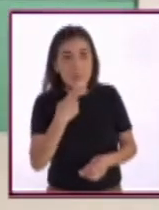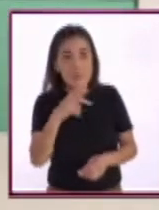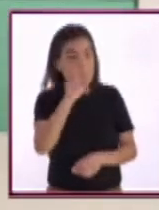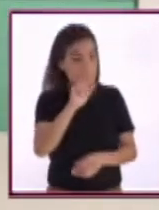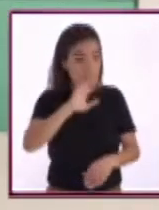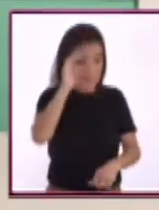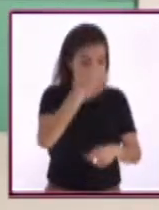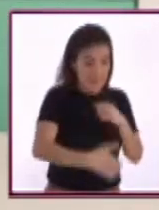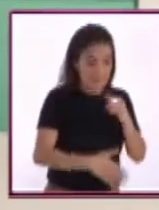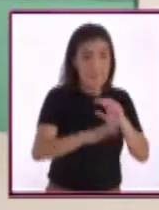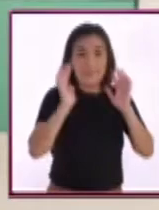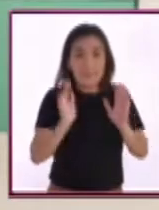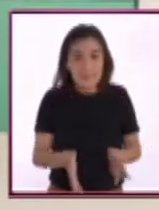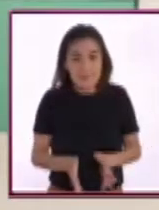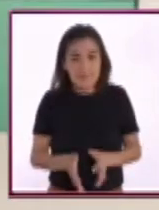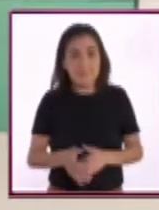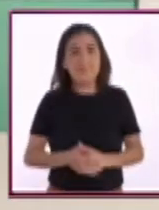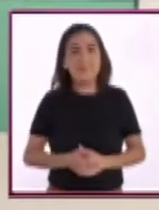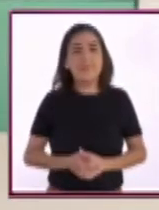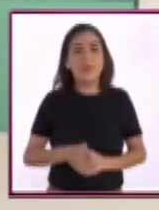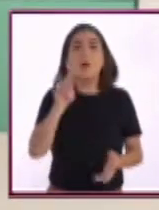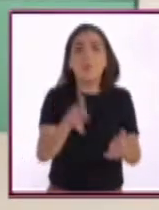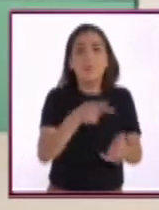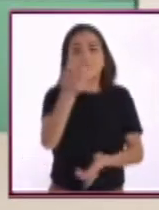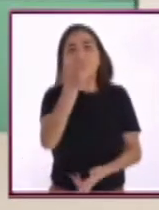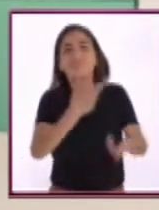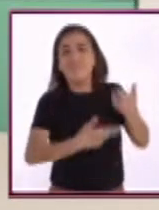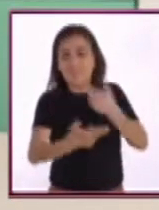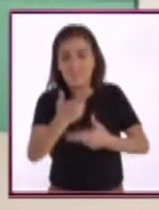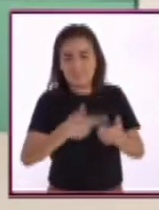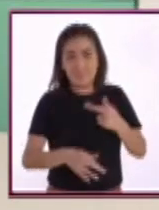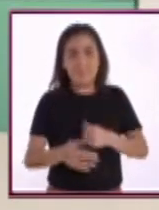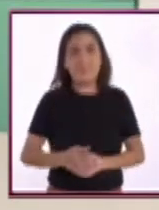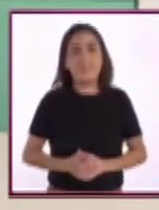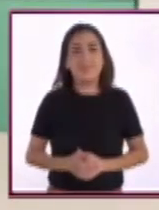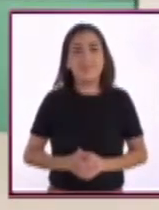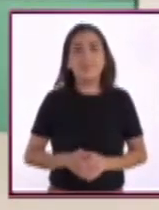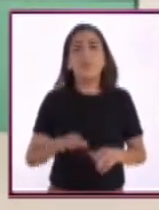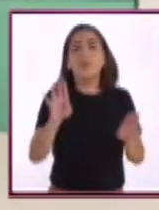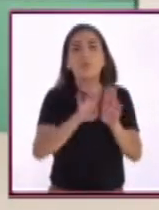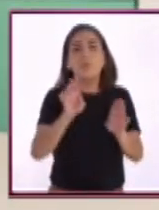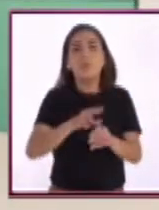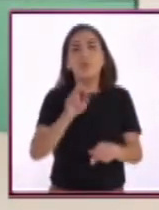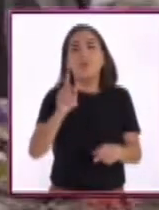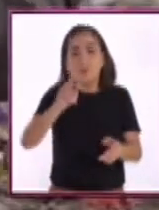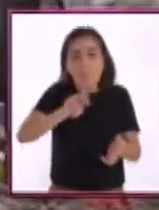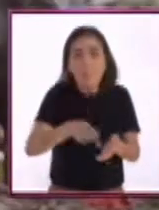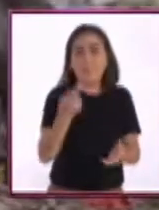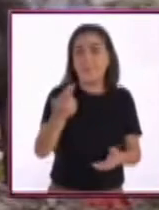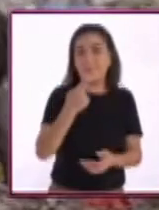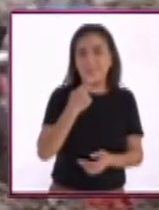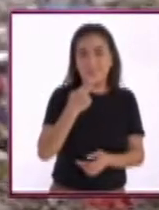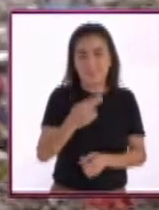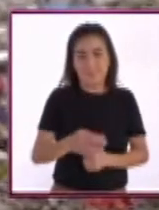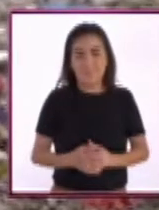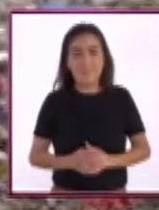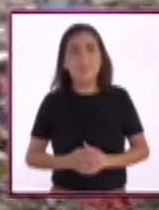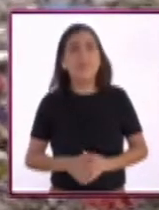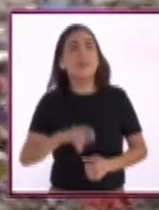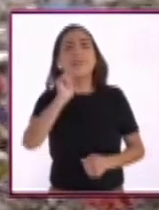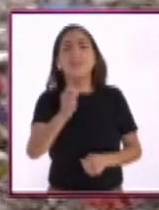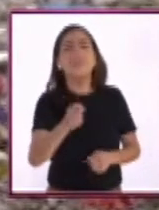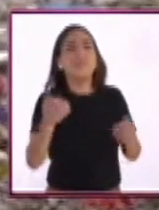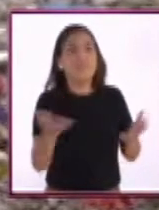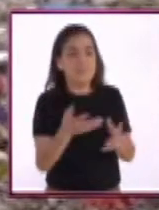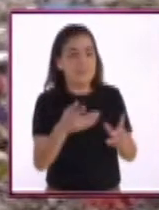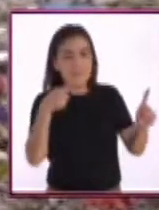mucho más tiempo, y una vez que termina su ciclo de vida, se regrese, o sea, puedas darle un segundo uso, porque justamente